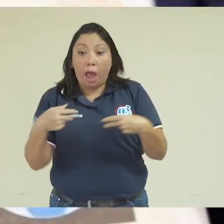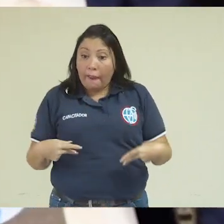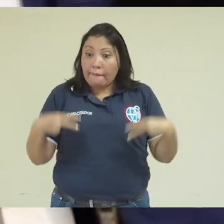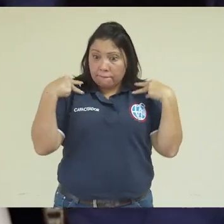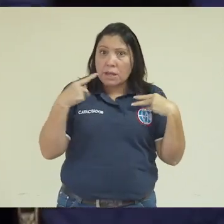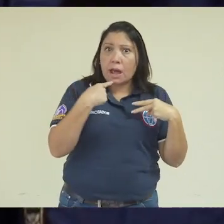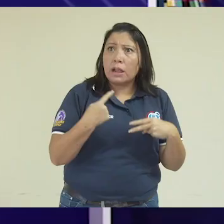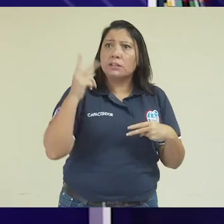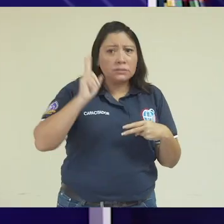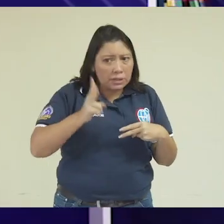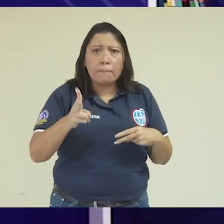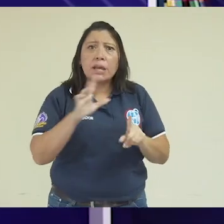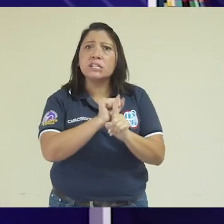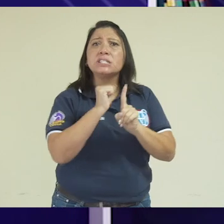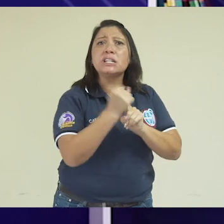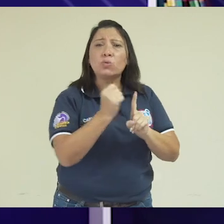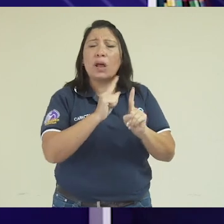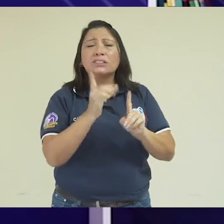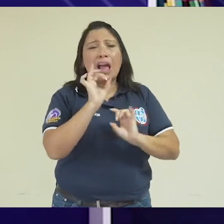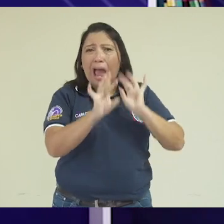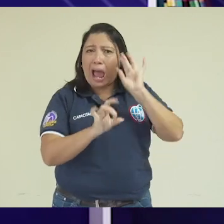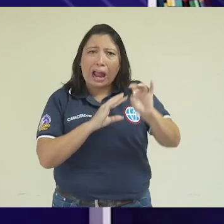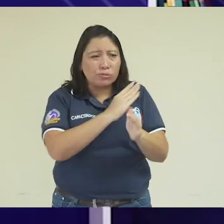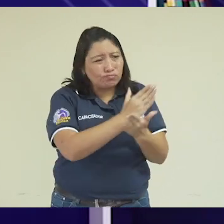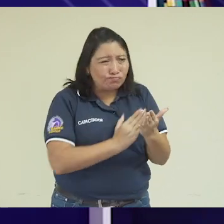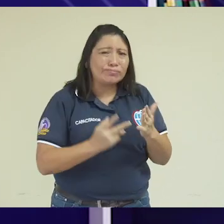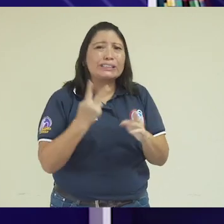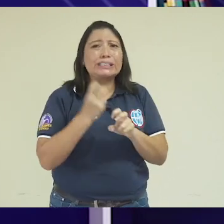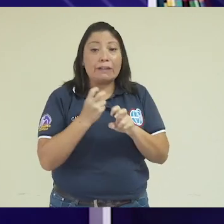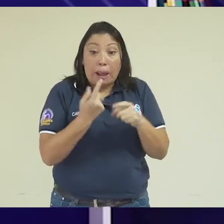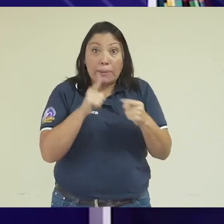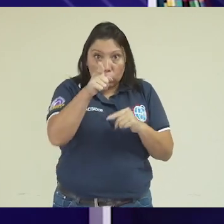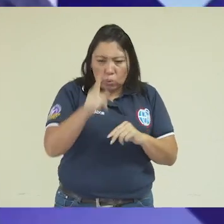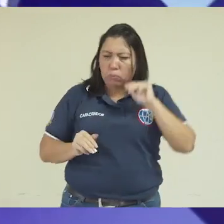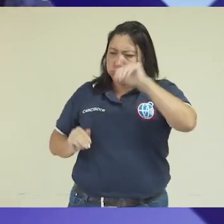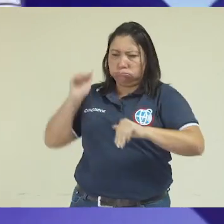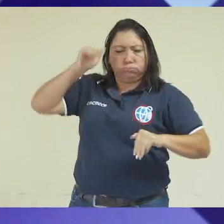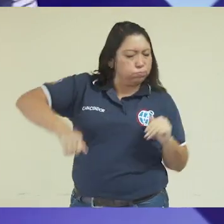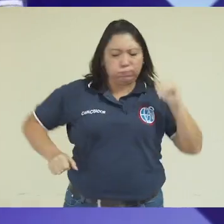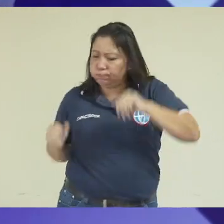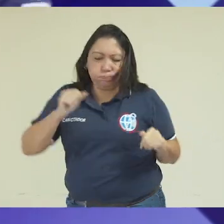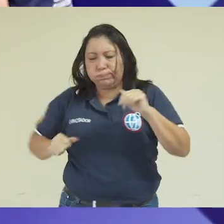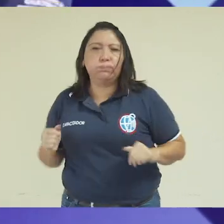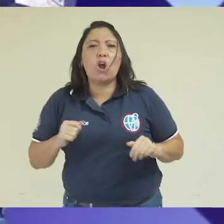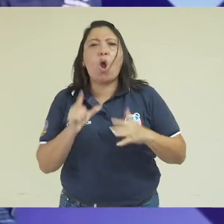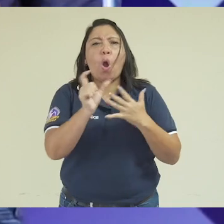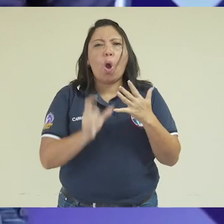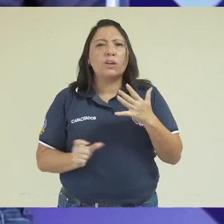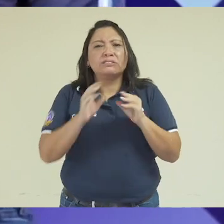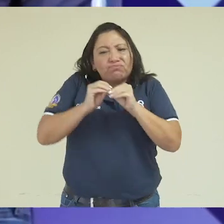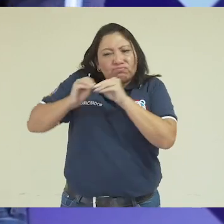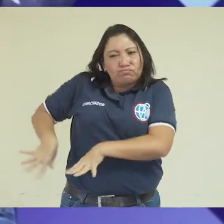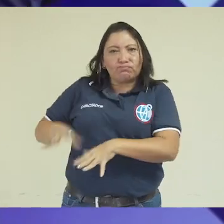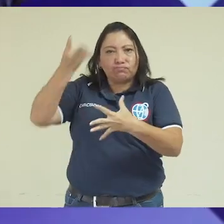vida te va a tirar todo tipo de tierra. El truco es salir del pozo, sacudirse la tierra y